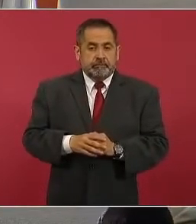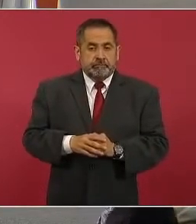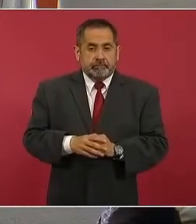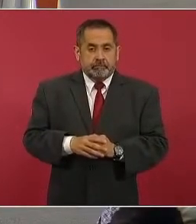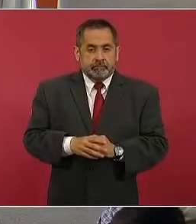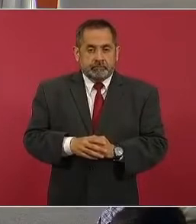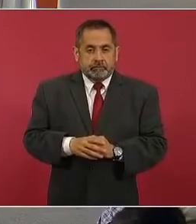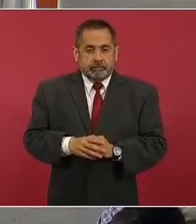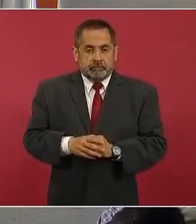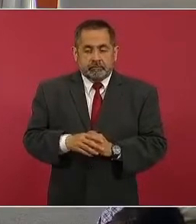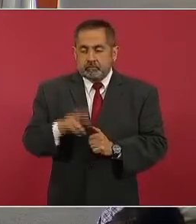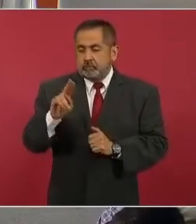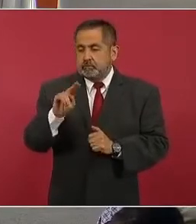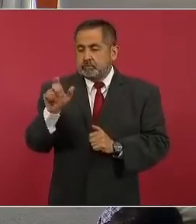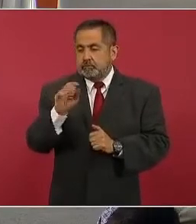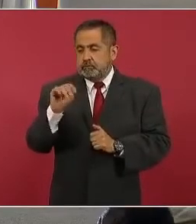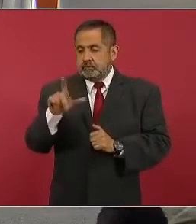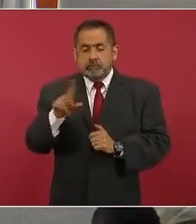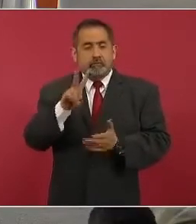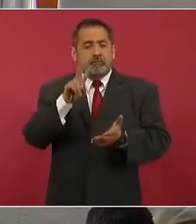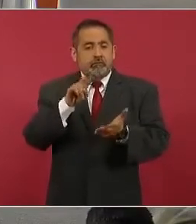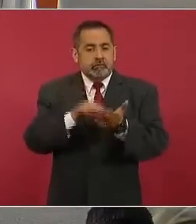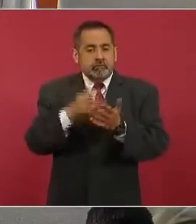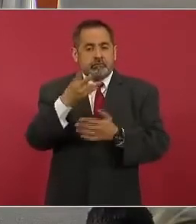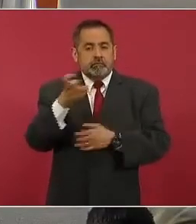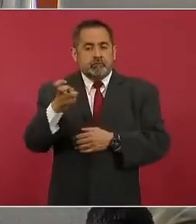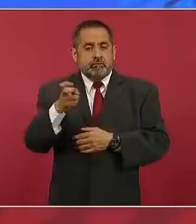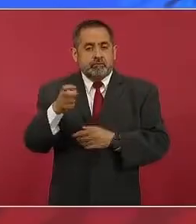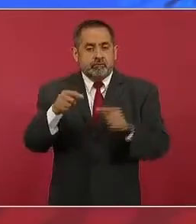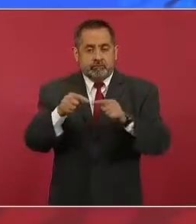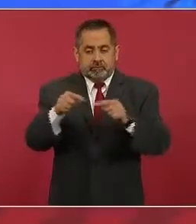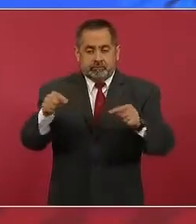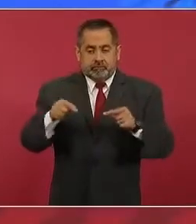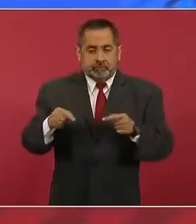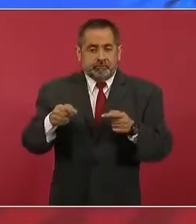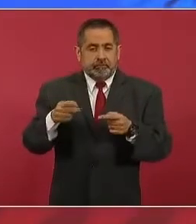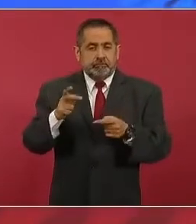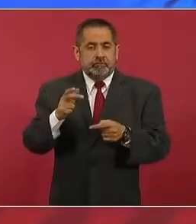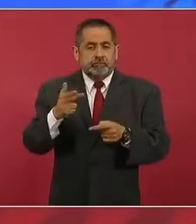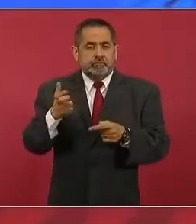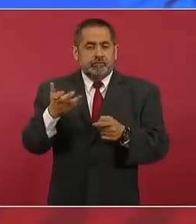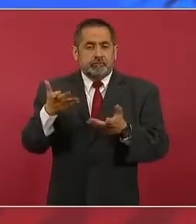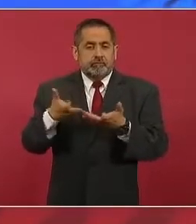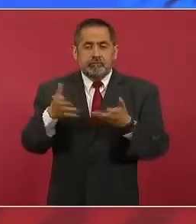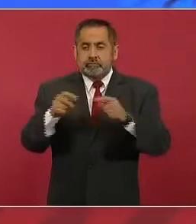en Guzmán 2 mil 400 hectáreas de reserva